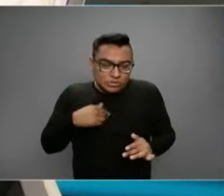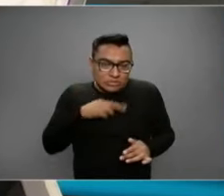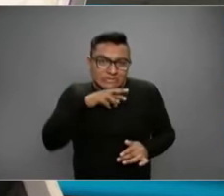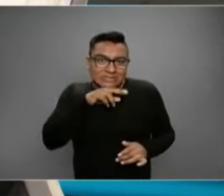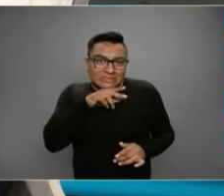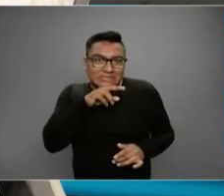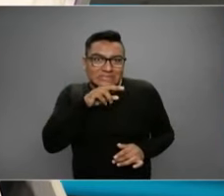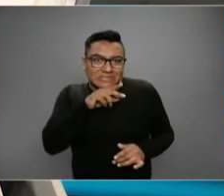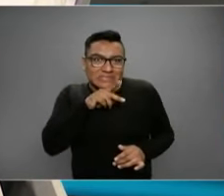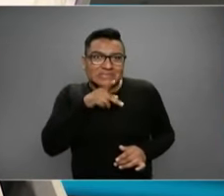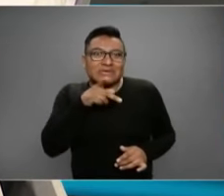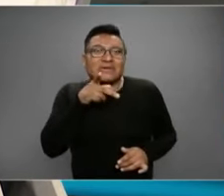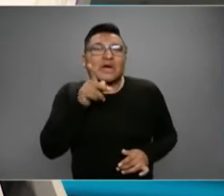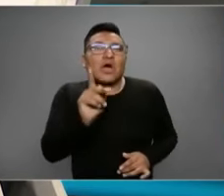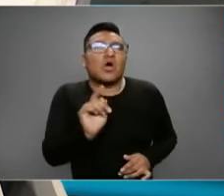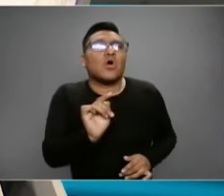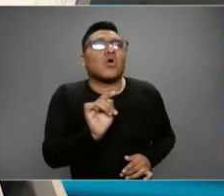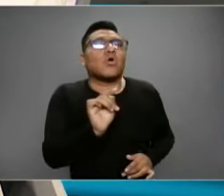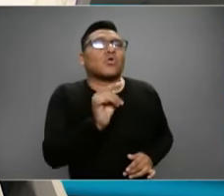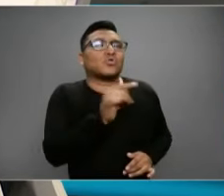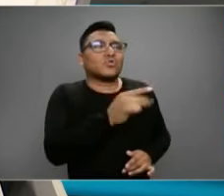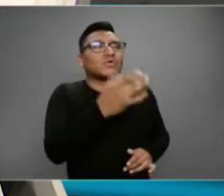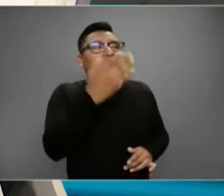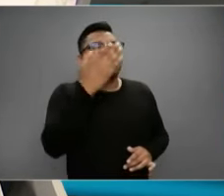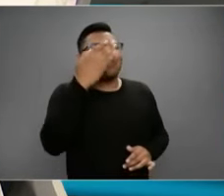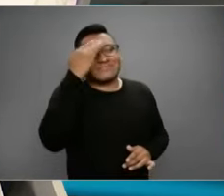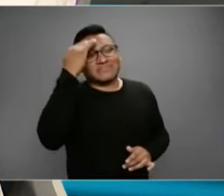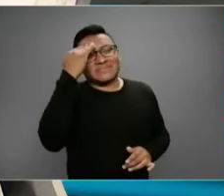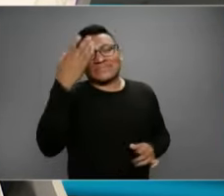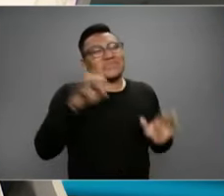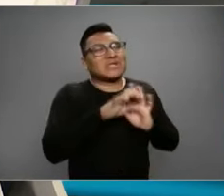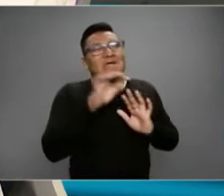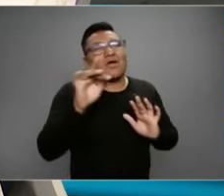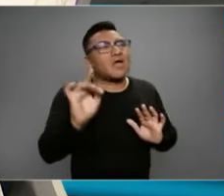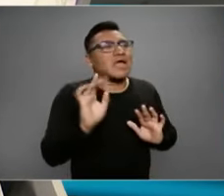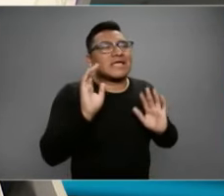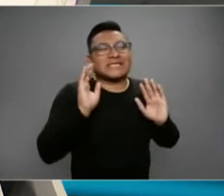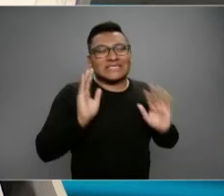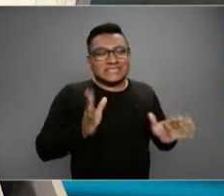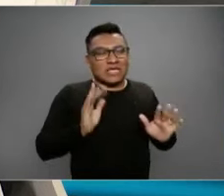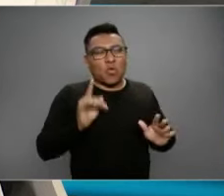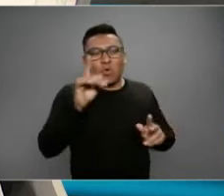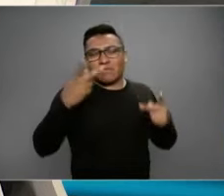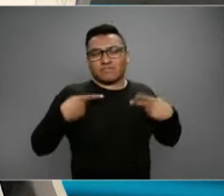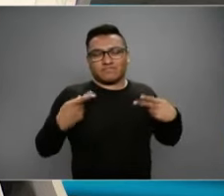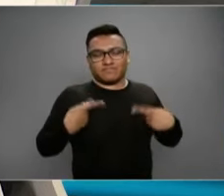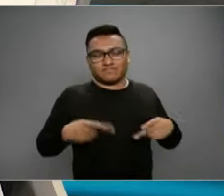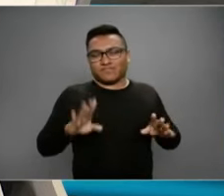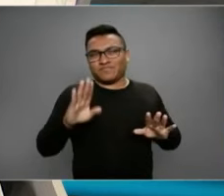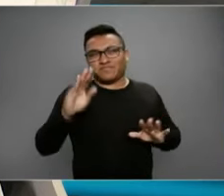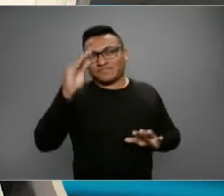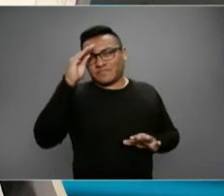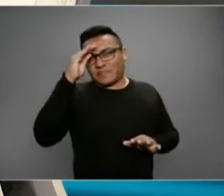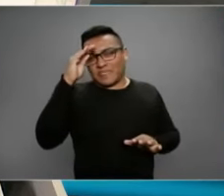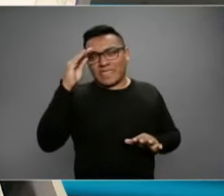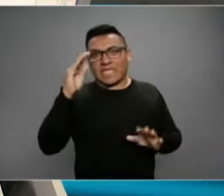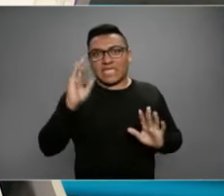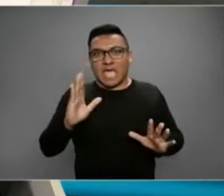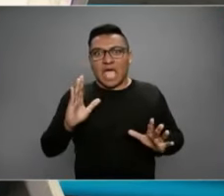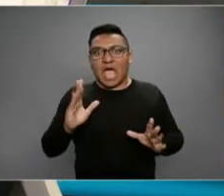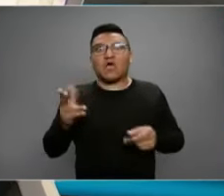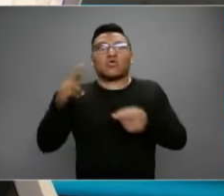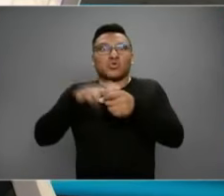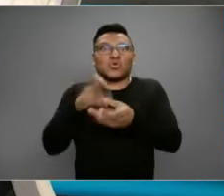¿Cuál es el momento en el que uno realmente debe pensar en hacer algo?